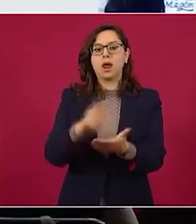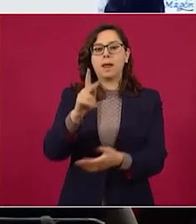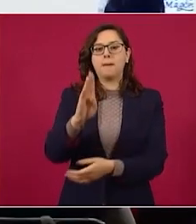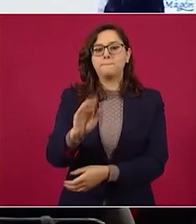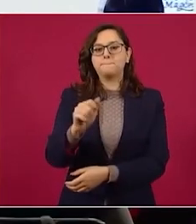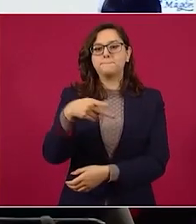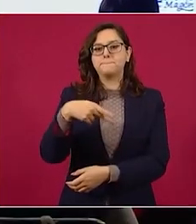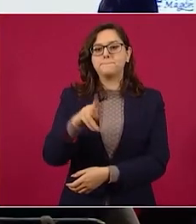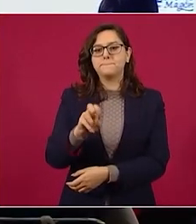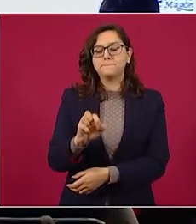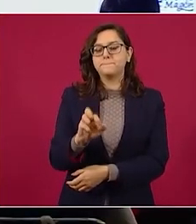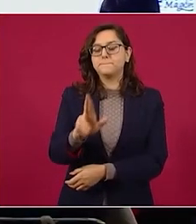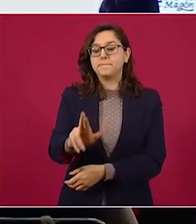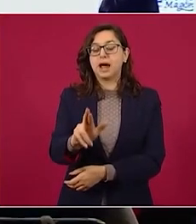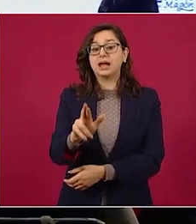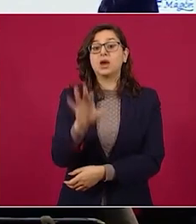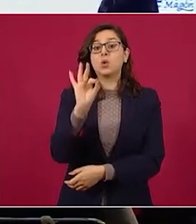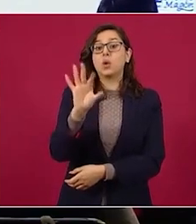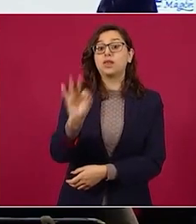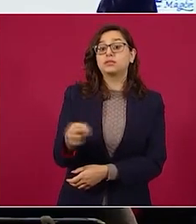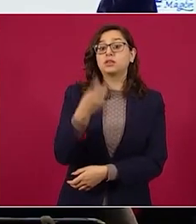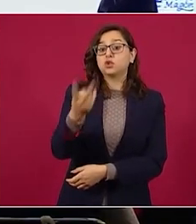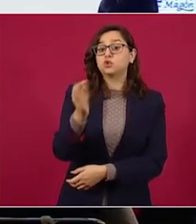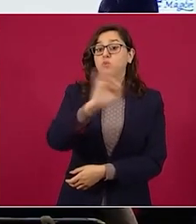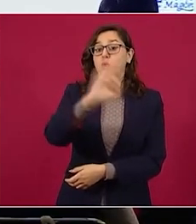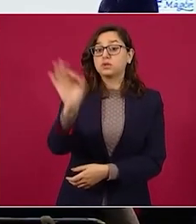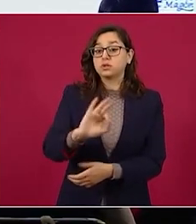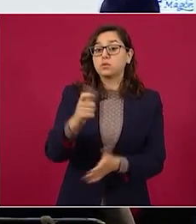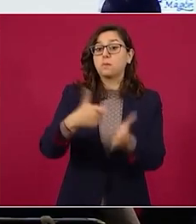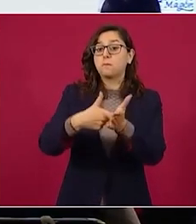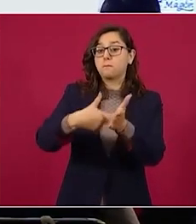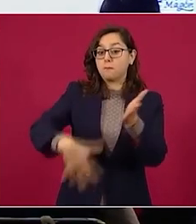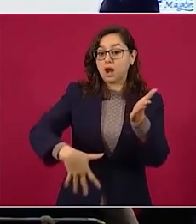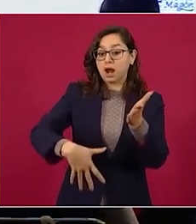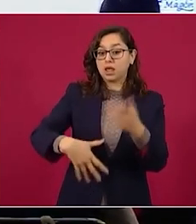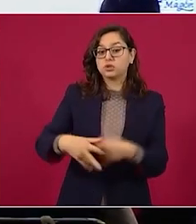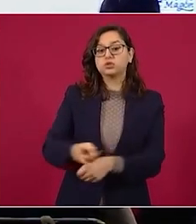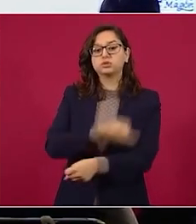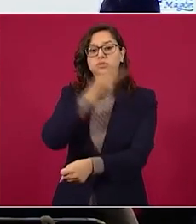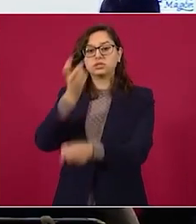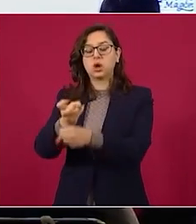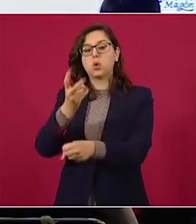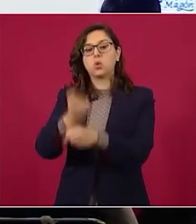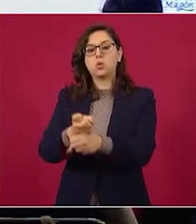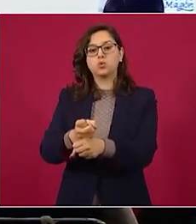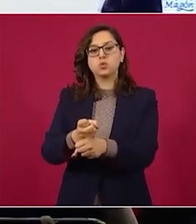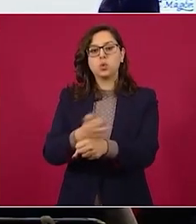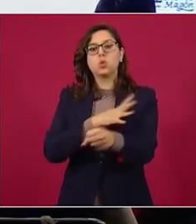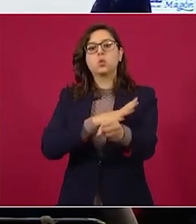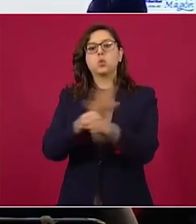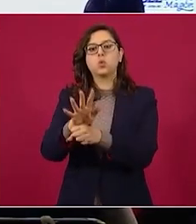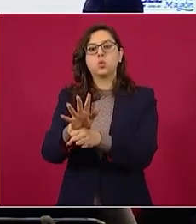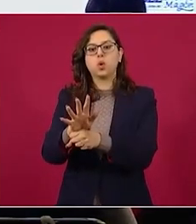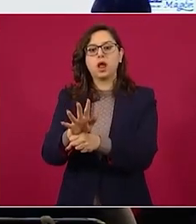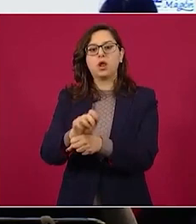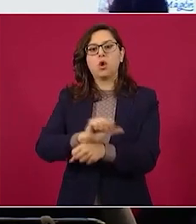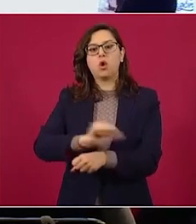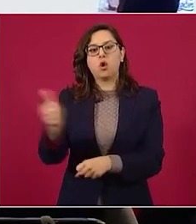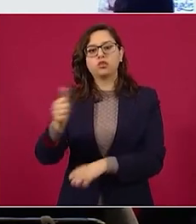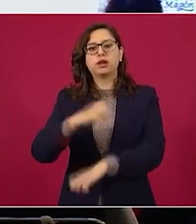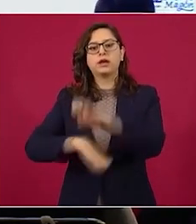porcentaje de descuento propuesto del 42% en segundo lugar quedó la empresa Schlumberger